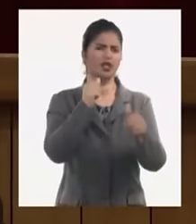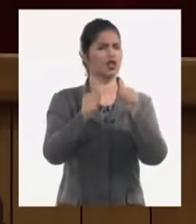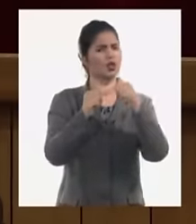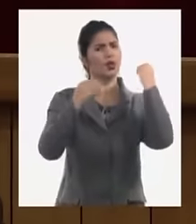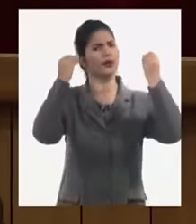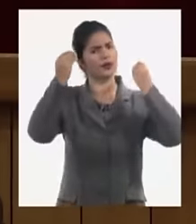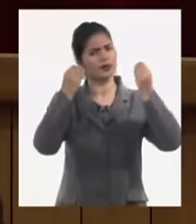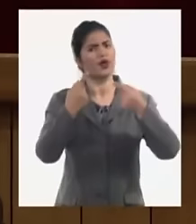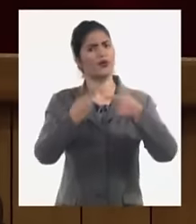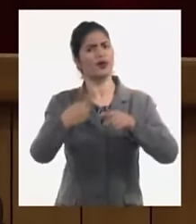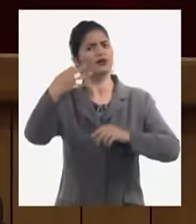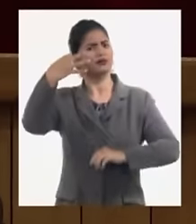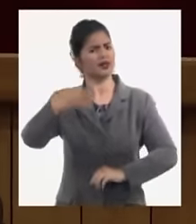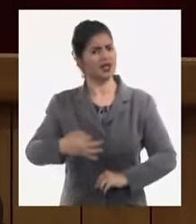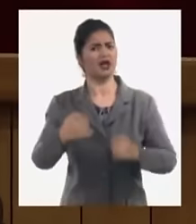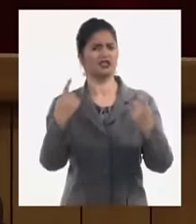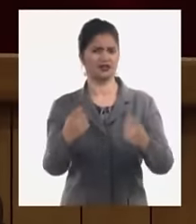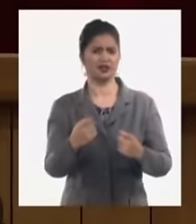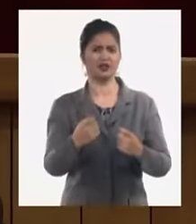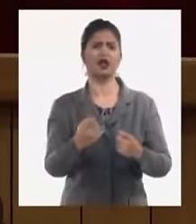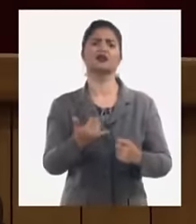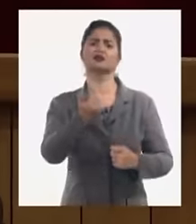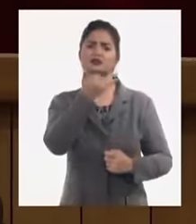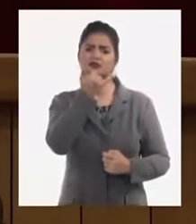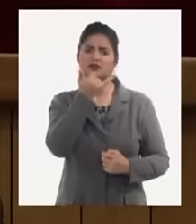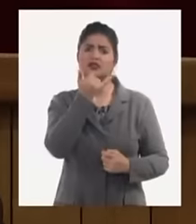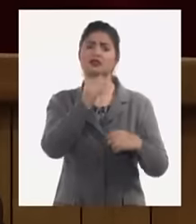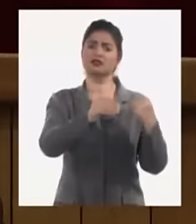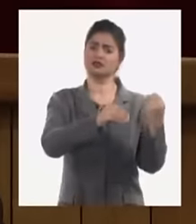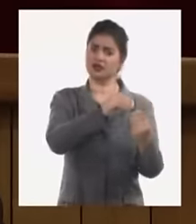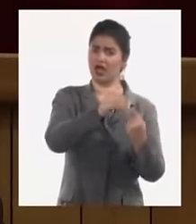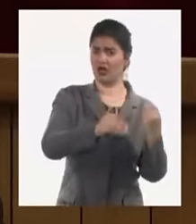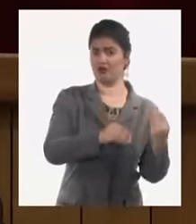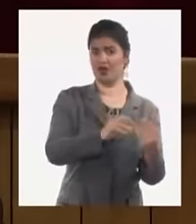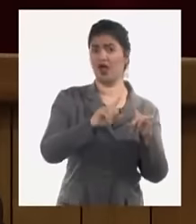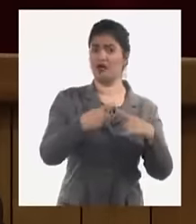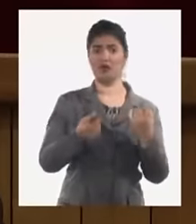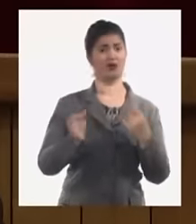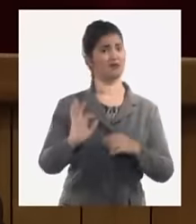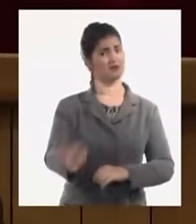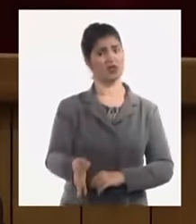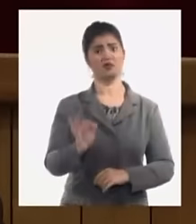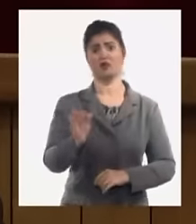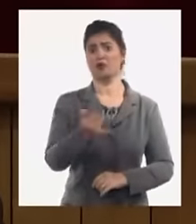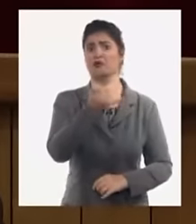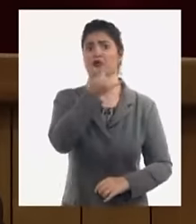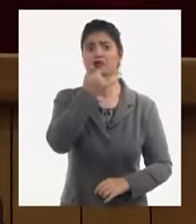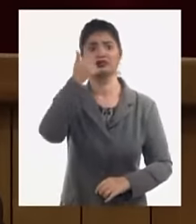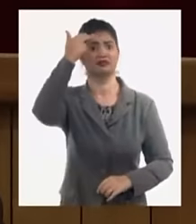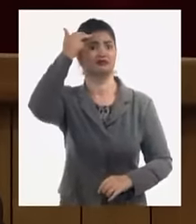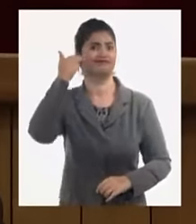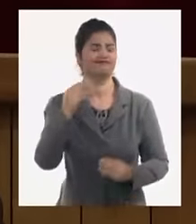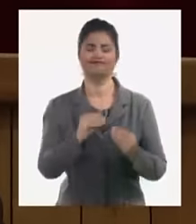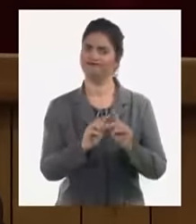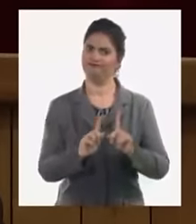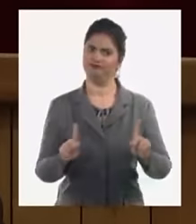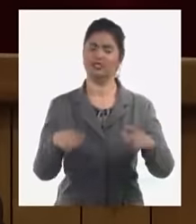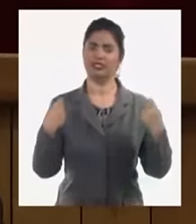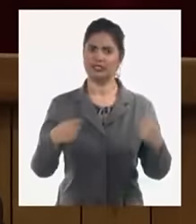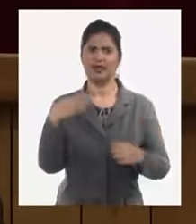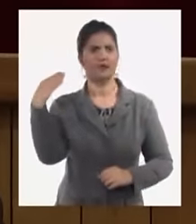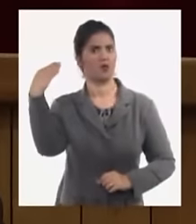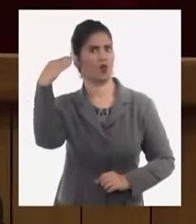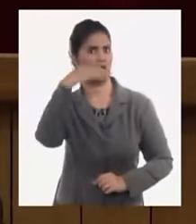convencimiento que hay que definir la institución que va a conducir al principal actor económico del país